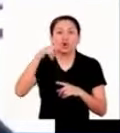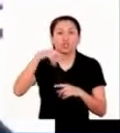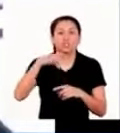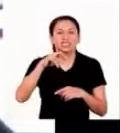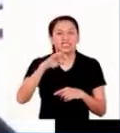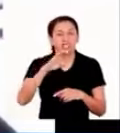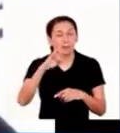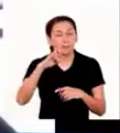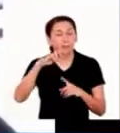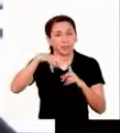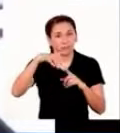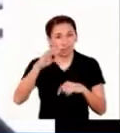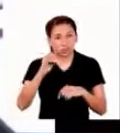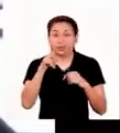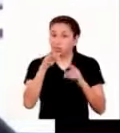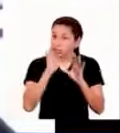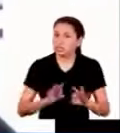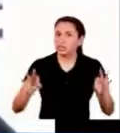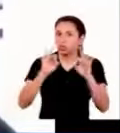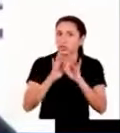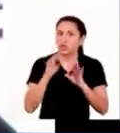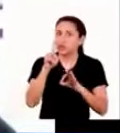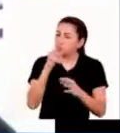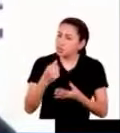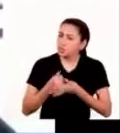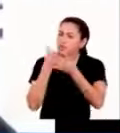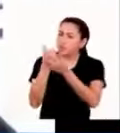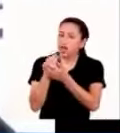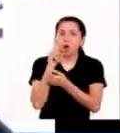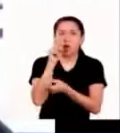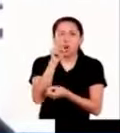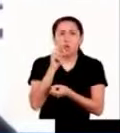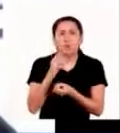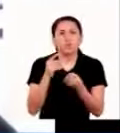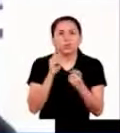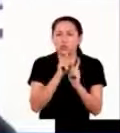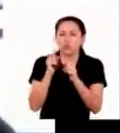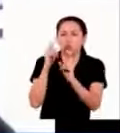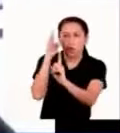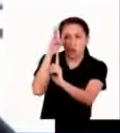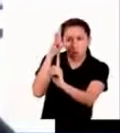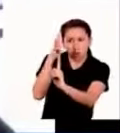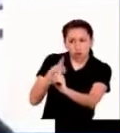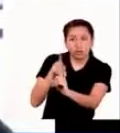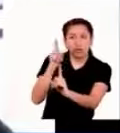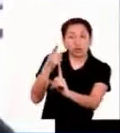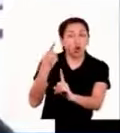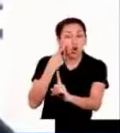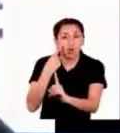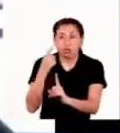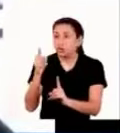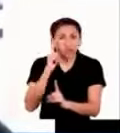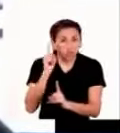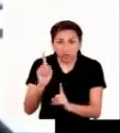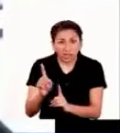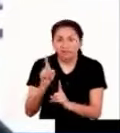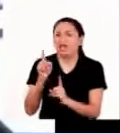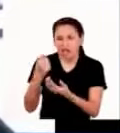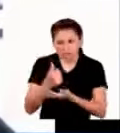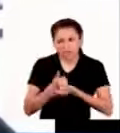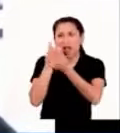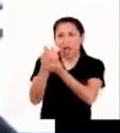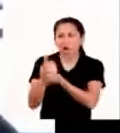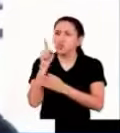y ellas mismas es muy importante acompañarlos en un proceso de autoconocimiento y ayudarlos a